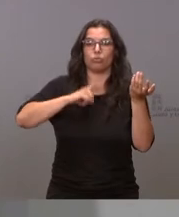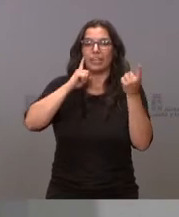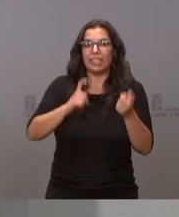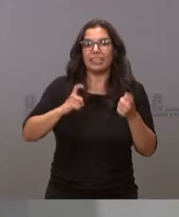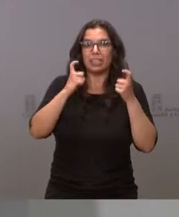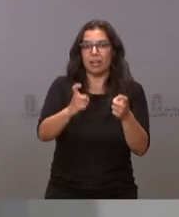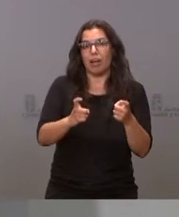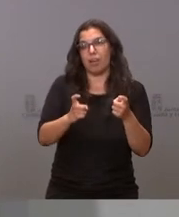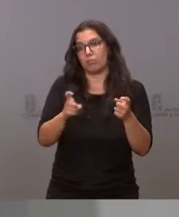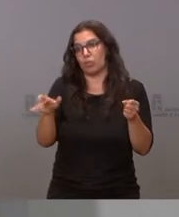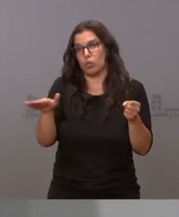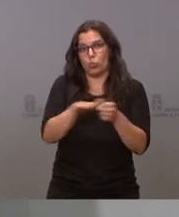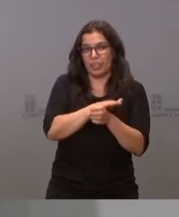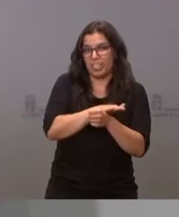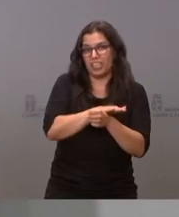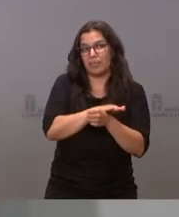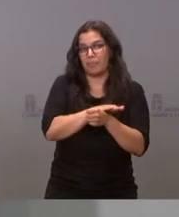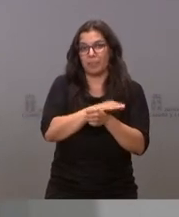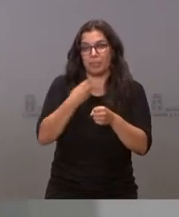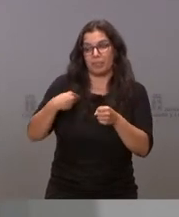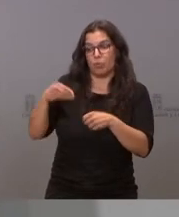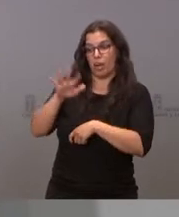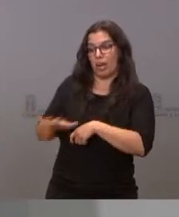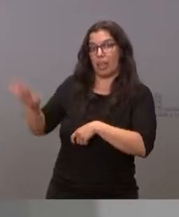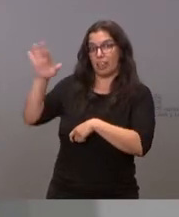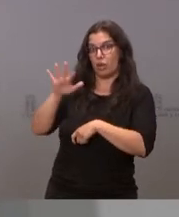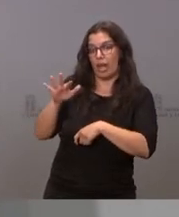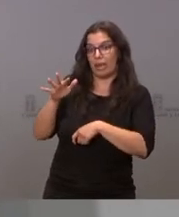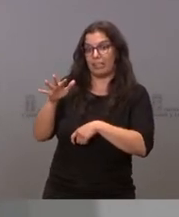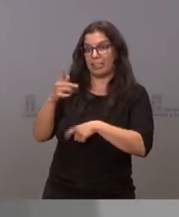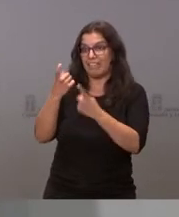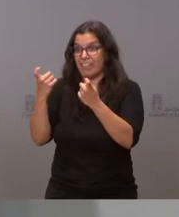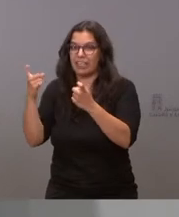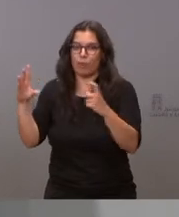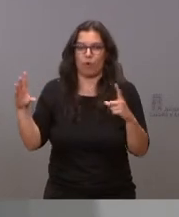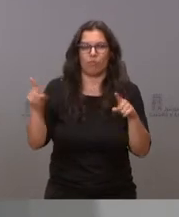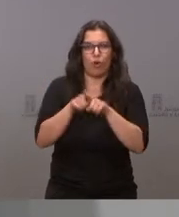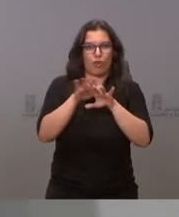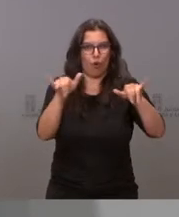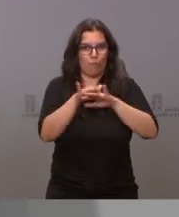todos los huecos que deja este programa de ayudas estatal.